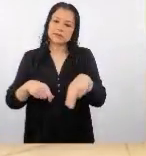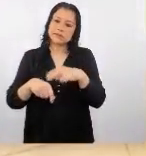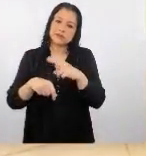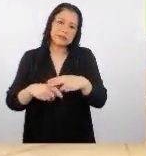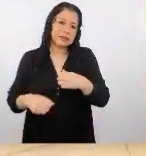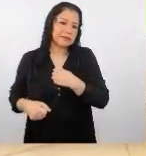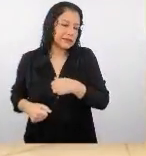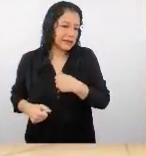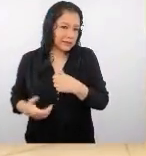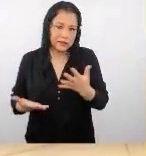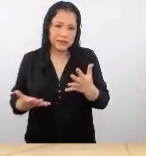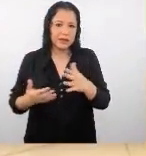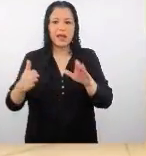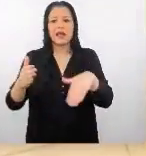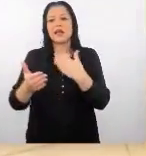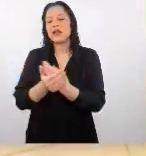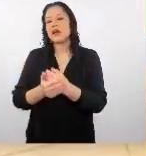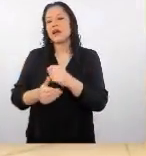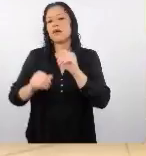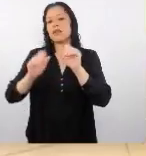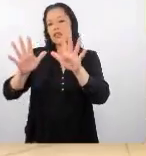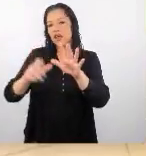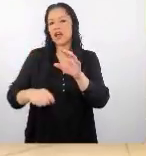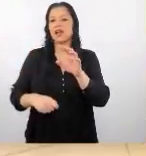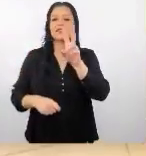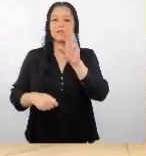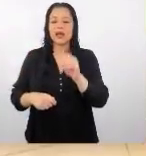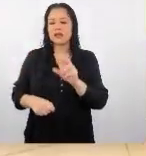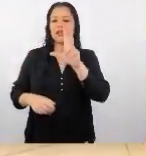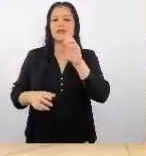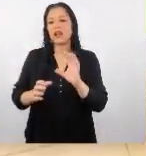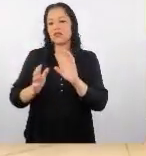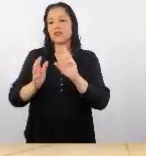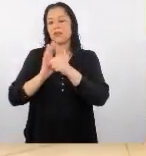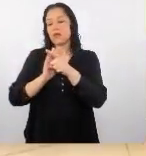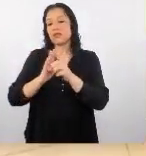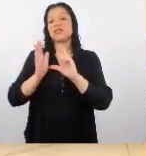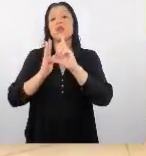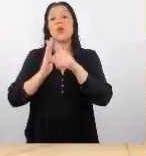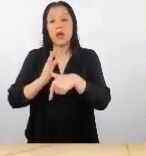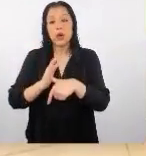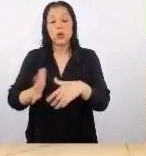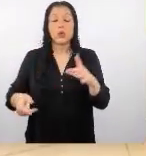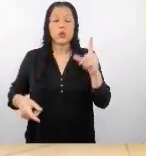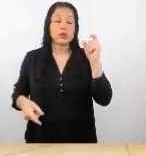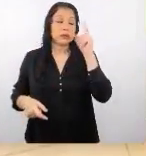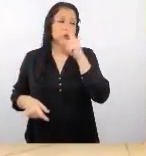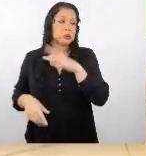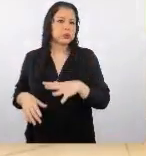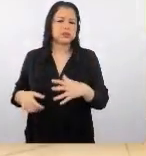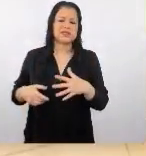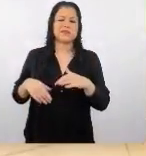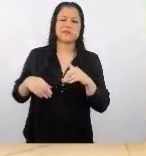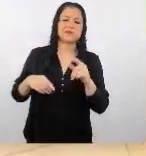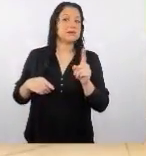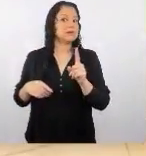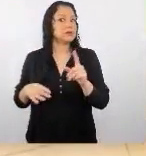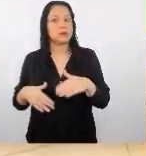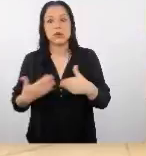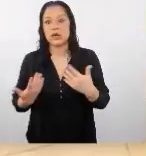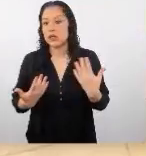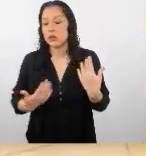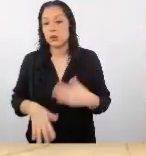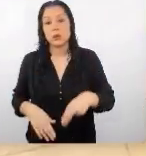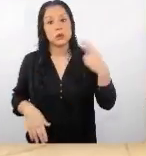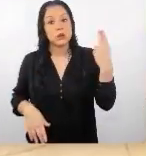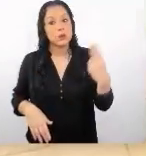lamentablemente sucedió llegaban 10, 20, media hora después francamente muy complicado entonces eso no puede pasar porque